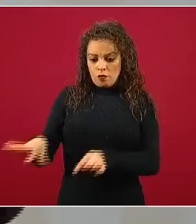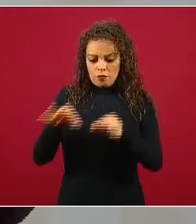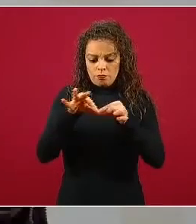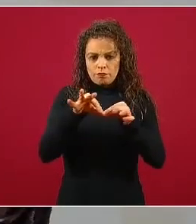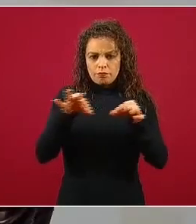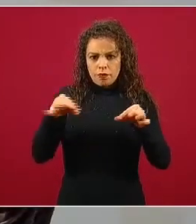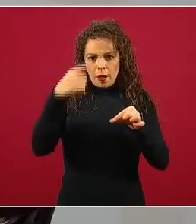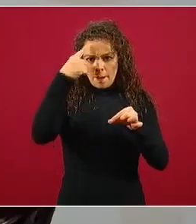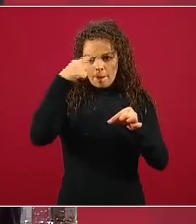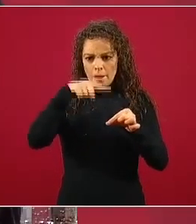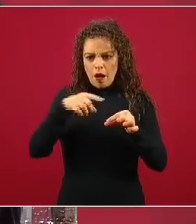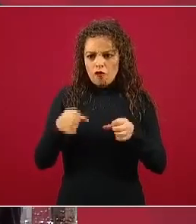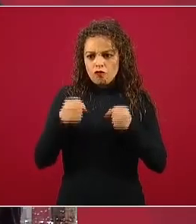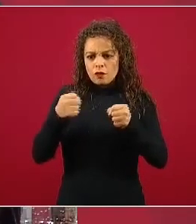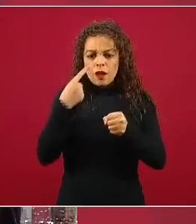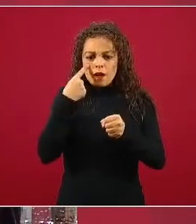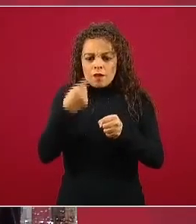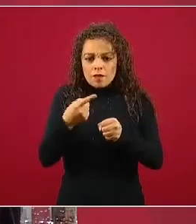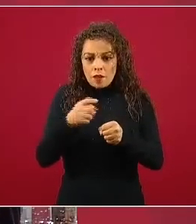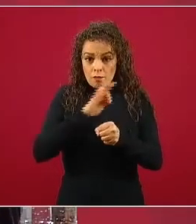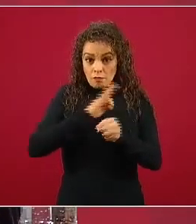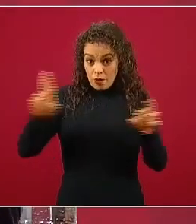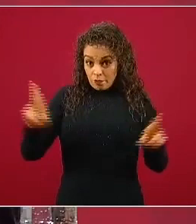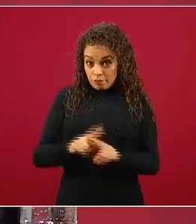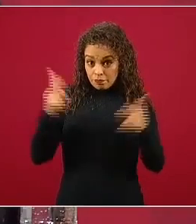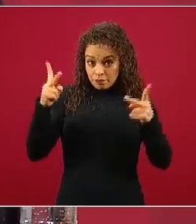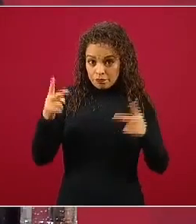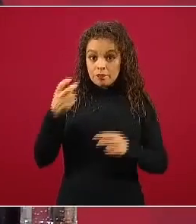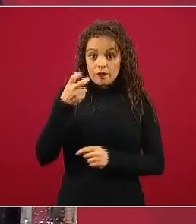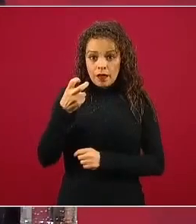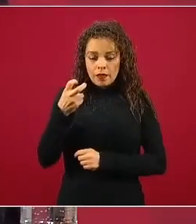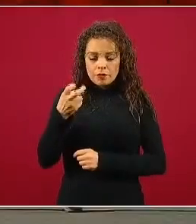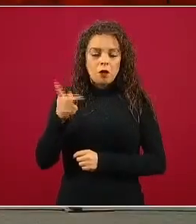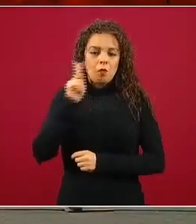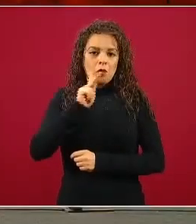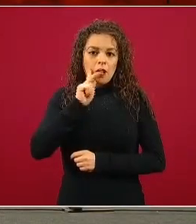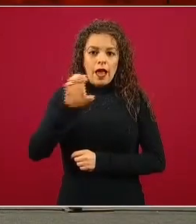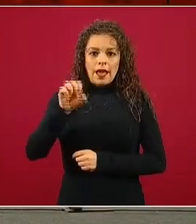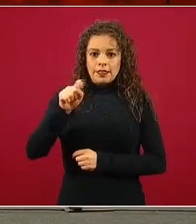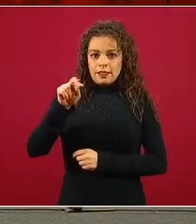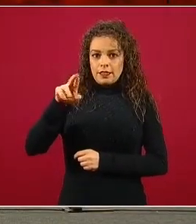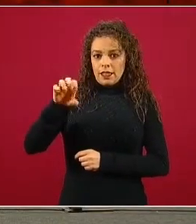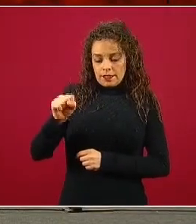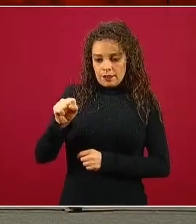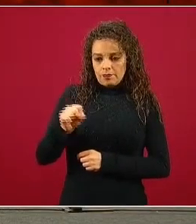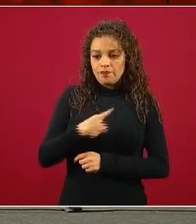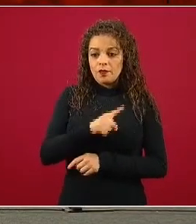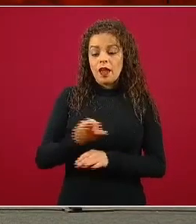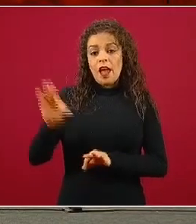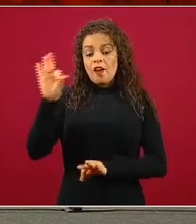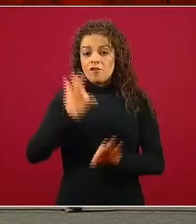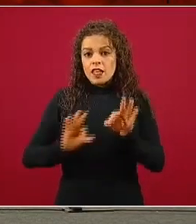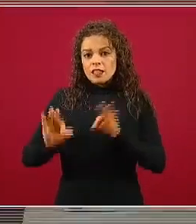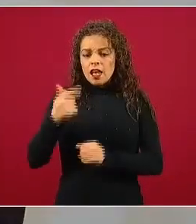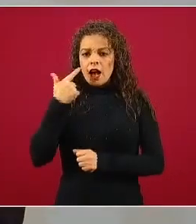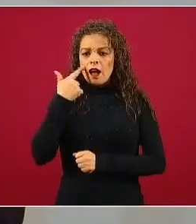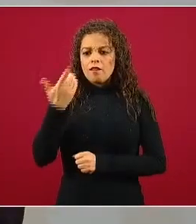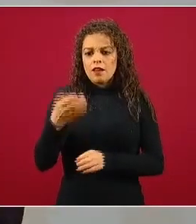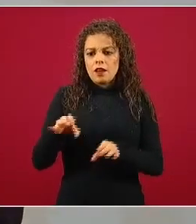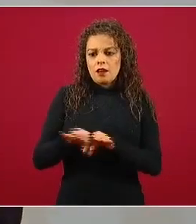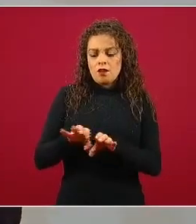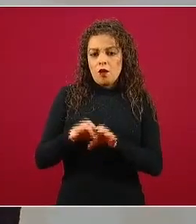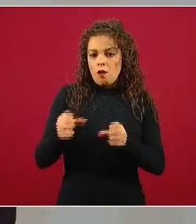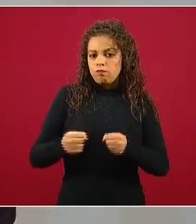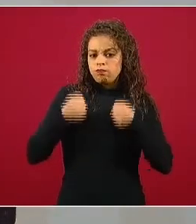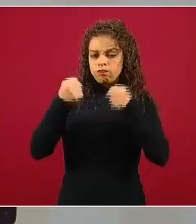para ver en qué momento puede romperse, esa es una prueba de estrés. En la física, en los materiales, se mide la dureza de un material,